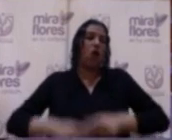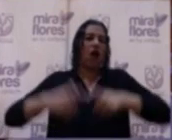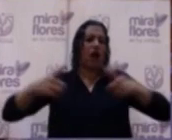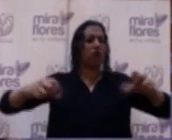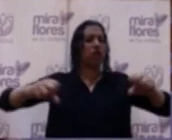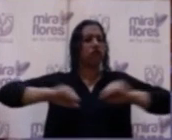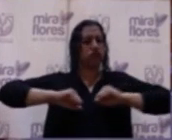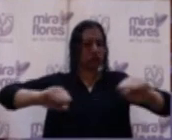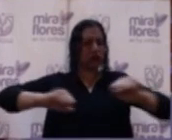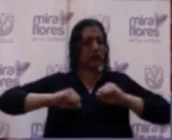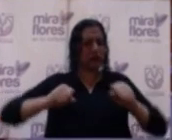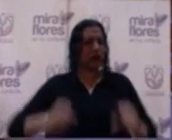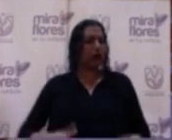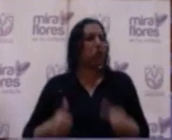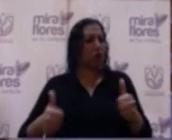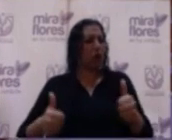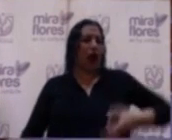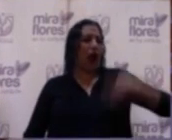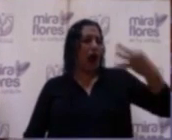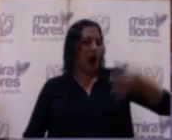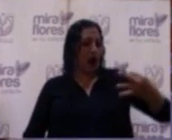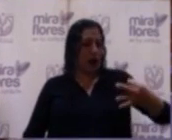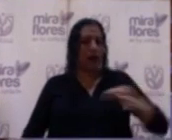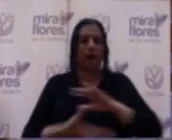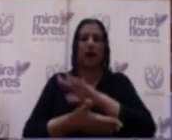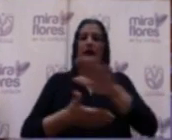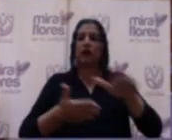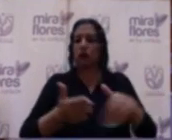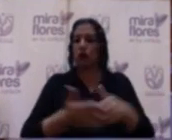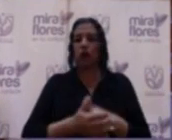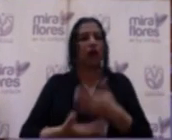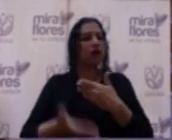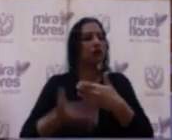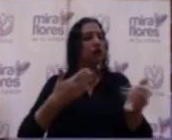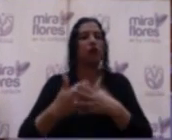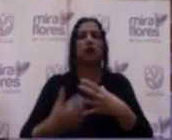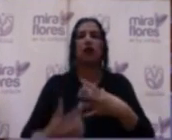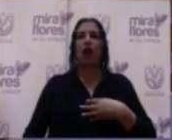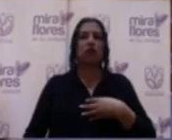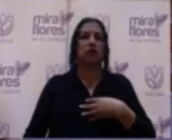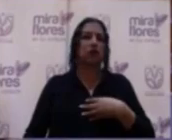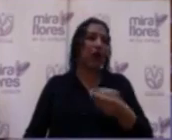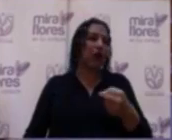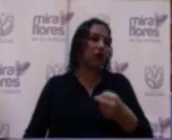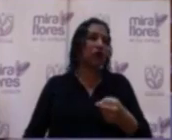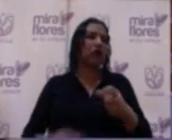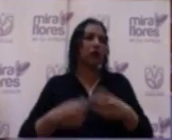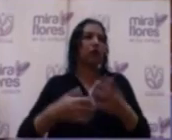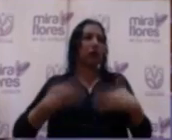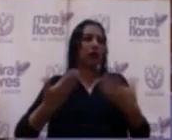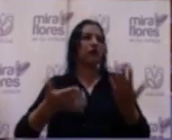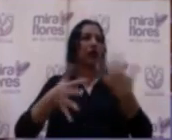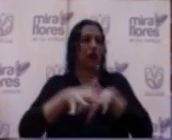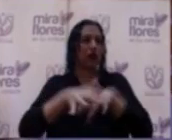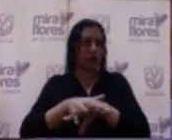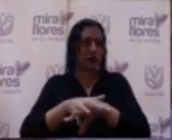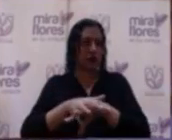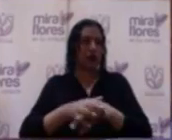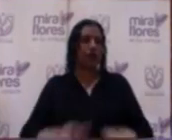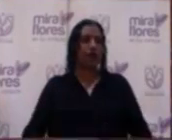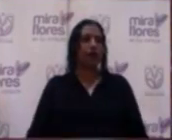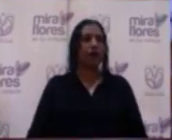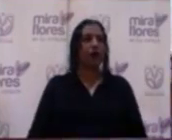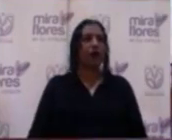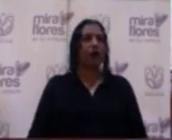de excelente calidad para todas las edades y accesible. Muchas gracias. Bien, las gracias a usted.